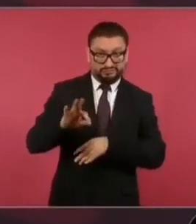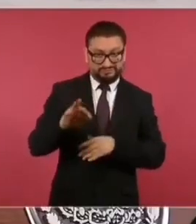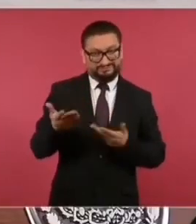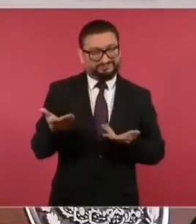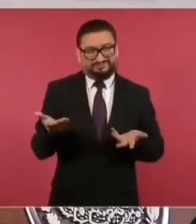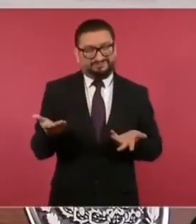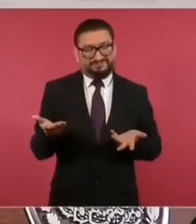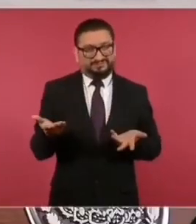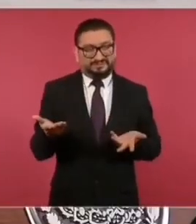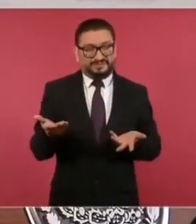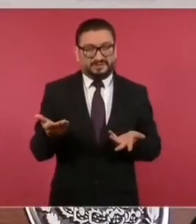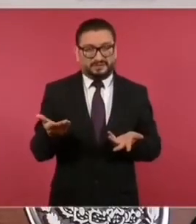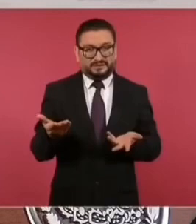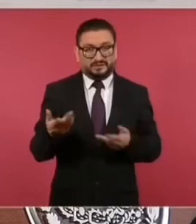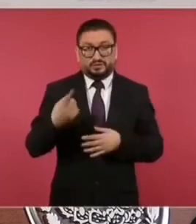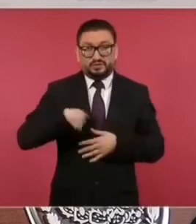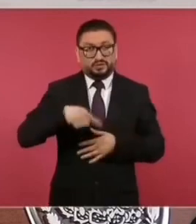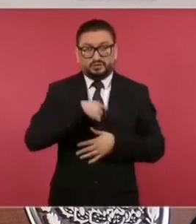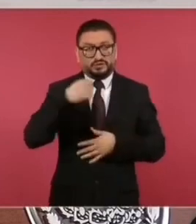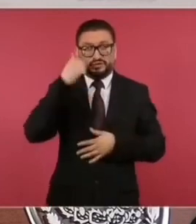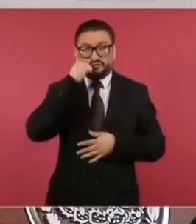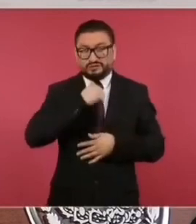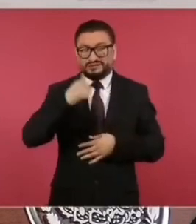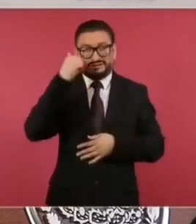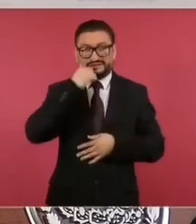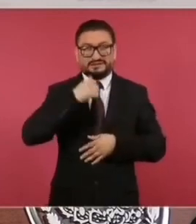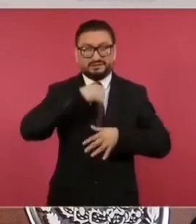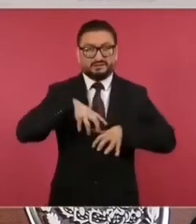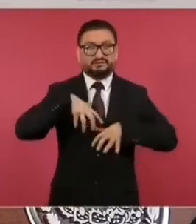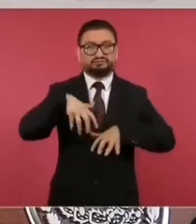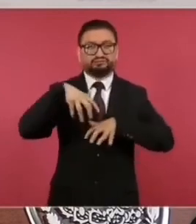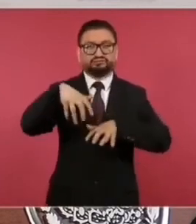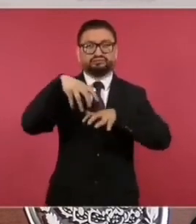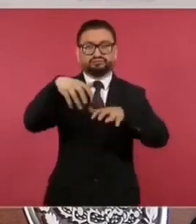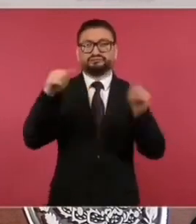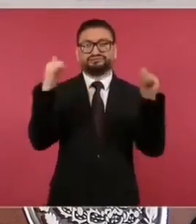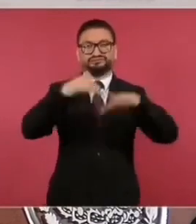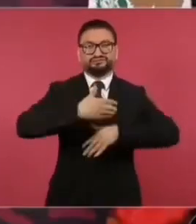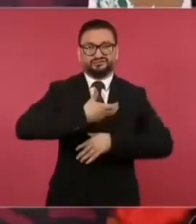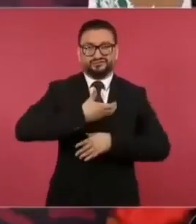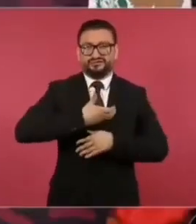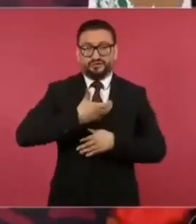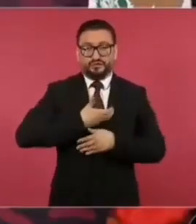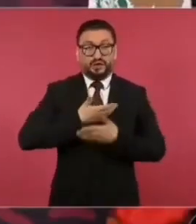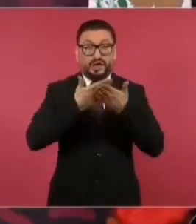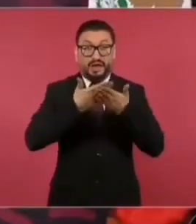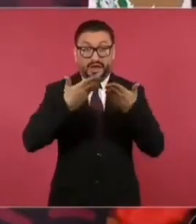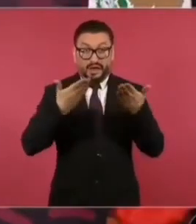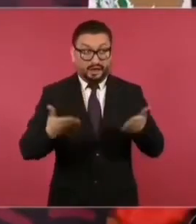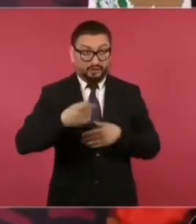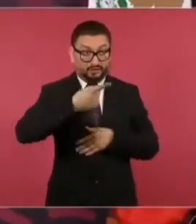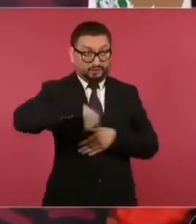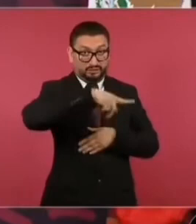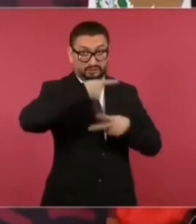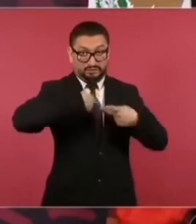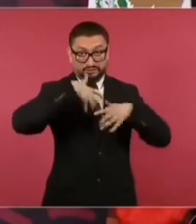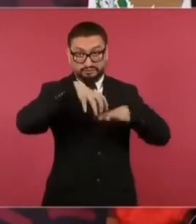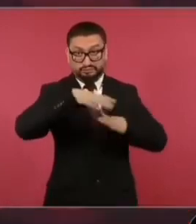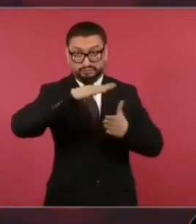que siempre nos movilizamos en el Zócalo, ahora prohibiendo o